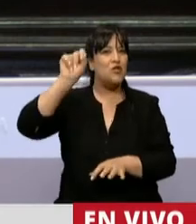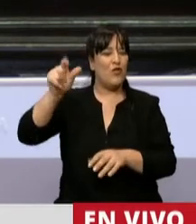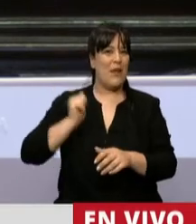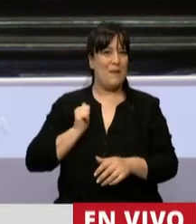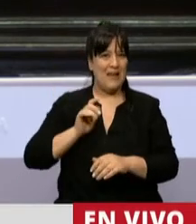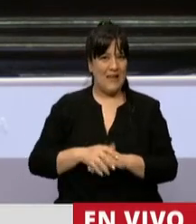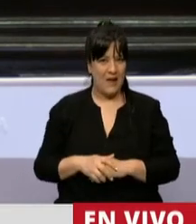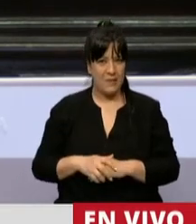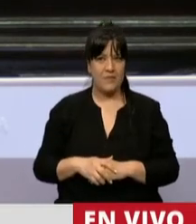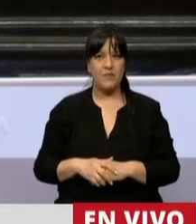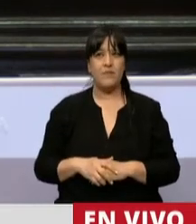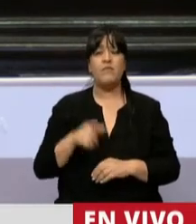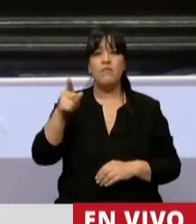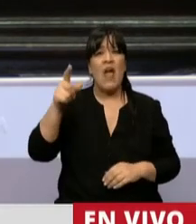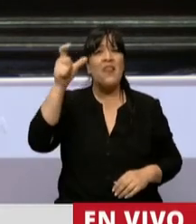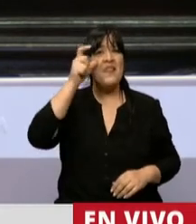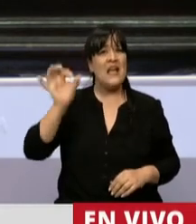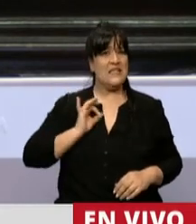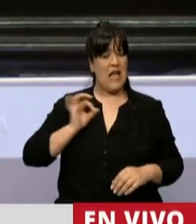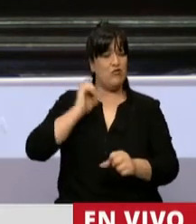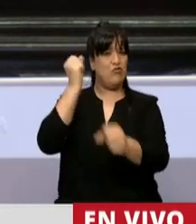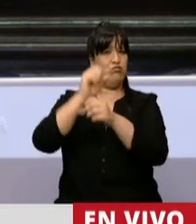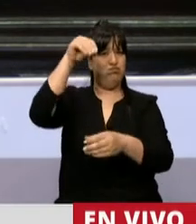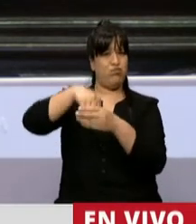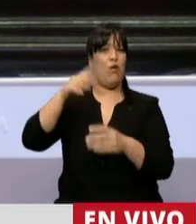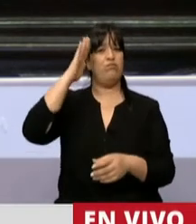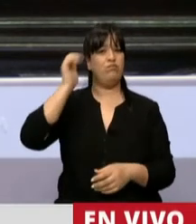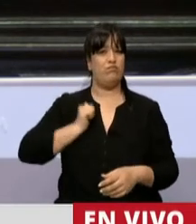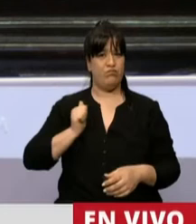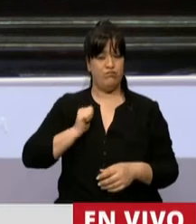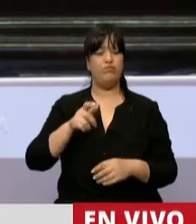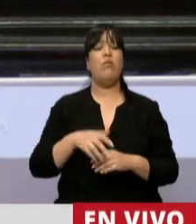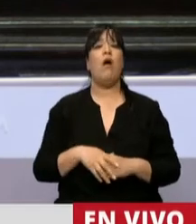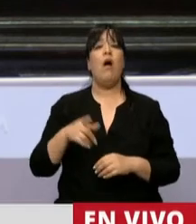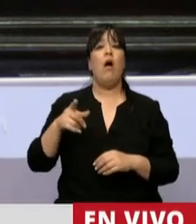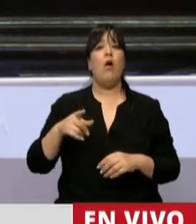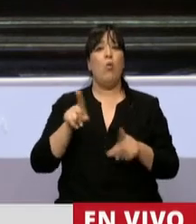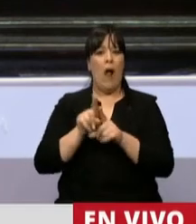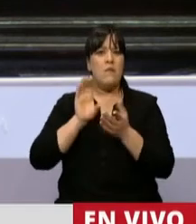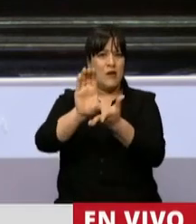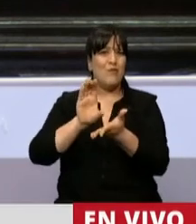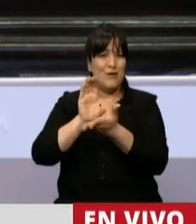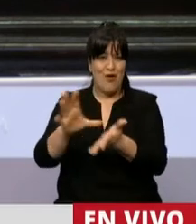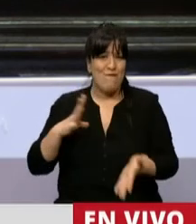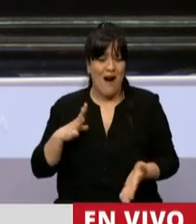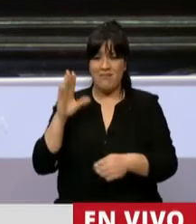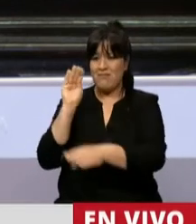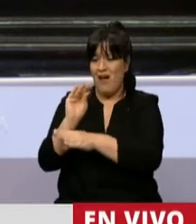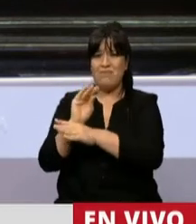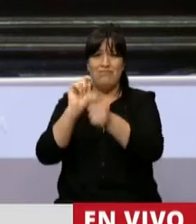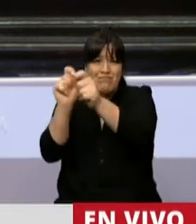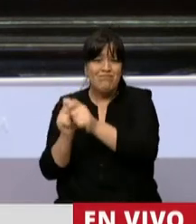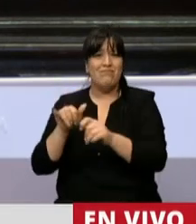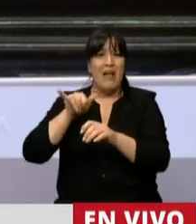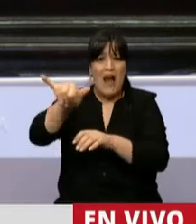año. Estuvo 10 años en la fuerza cuando se casó de la falta de inversión, de mantenimiento de las naves,